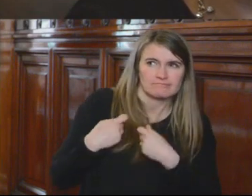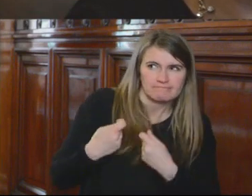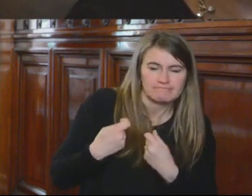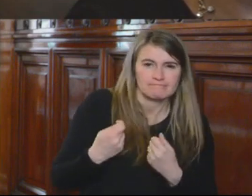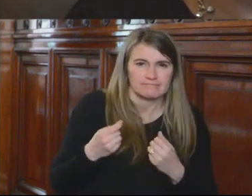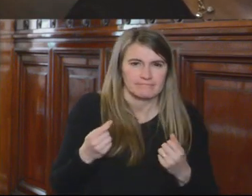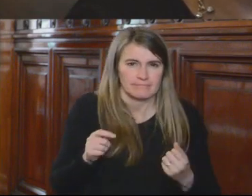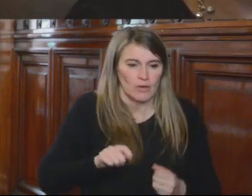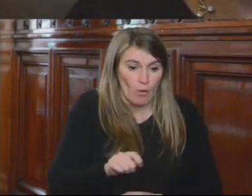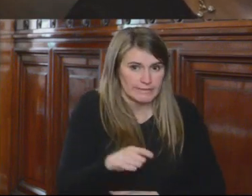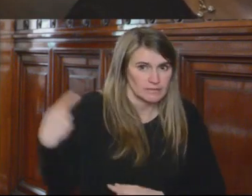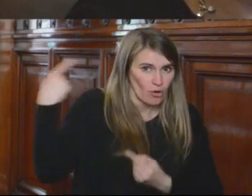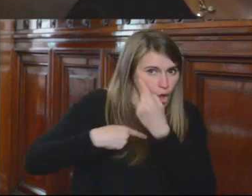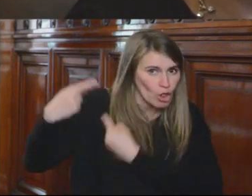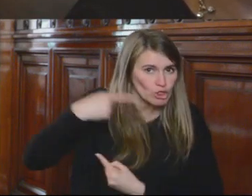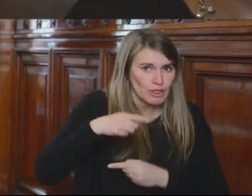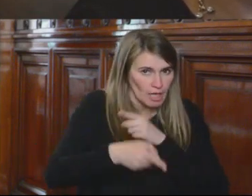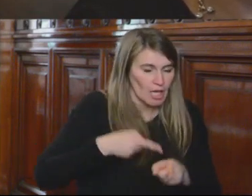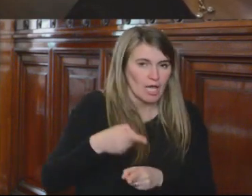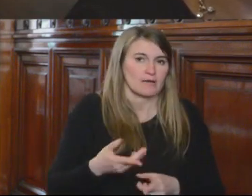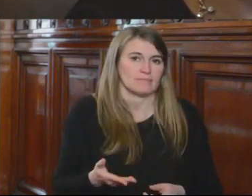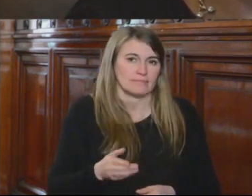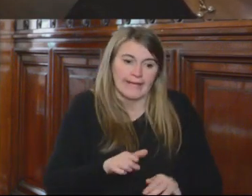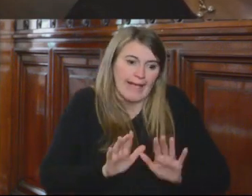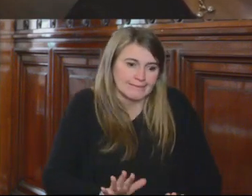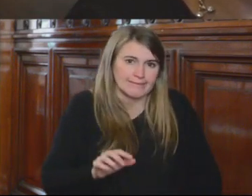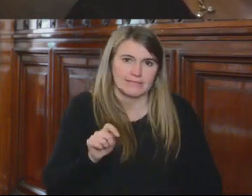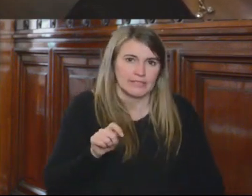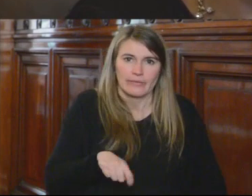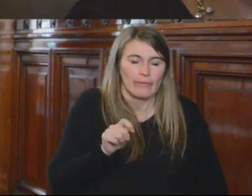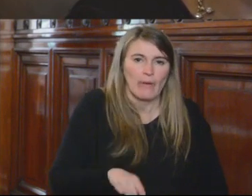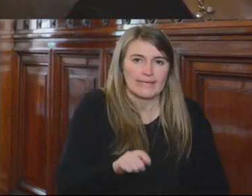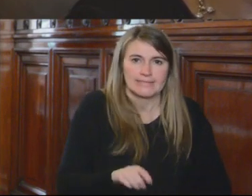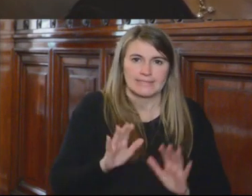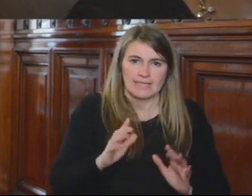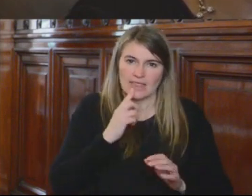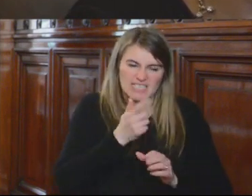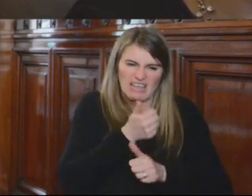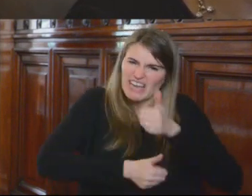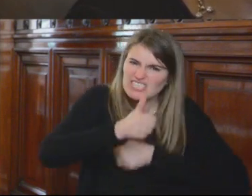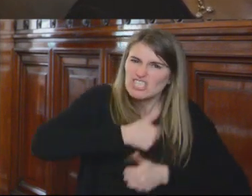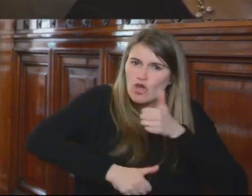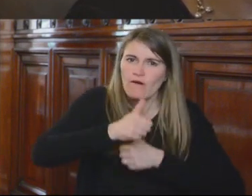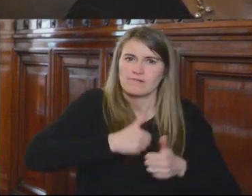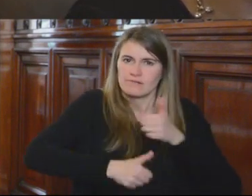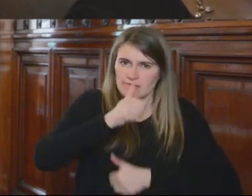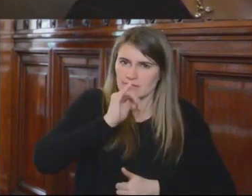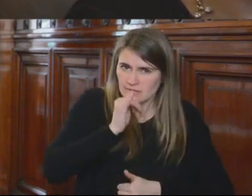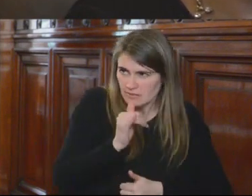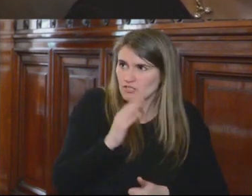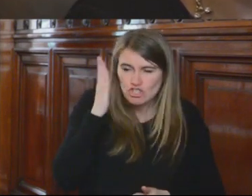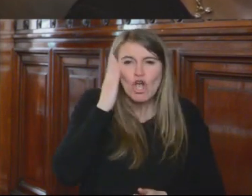los mismos jueces, dada la naturaleza de su supuesta transitorialidad, pero también dada la